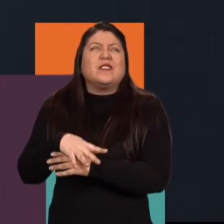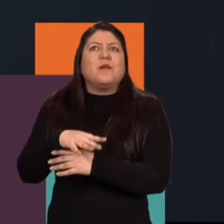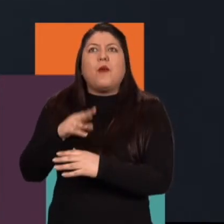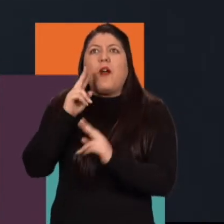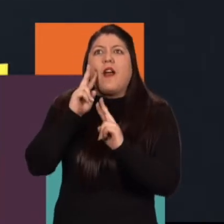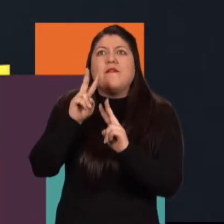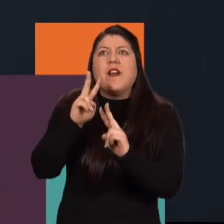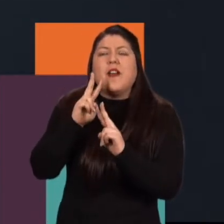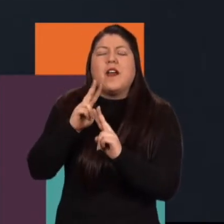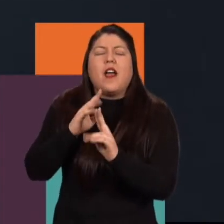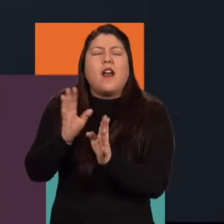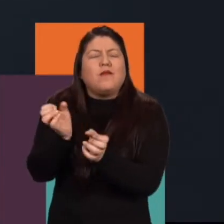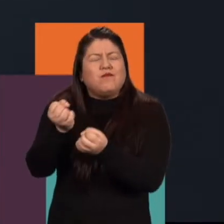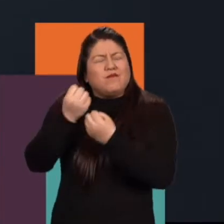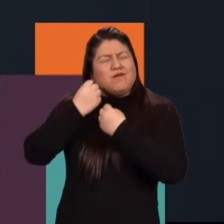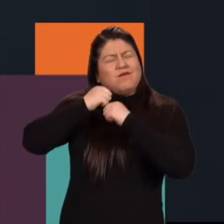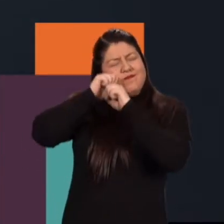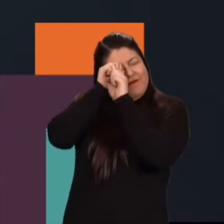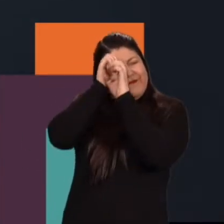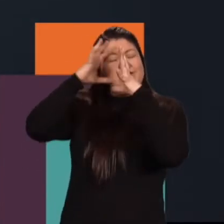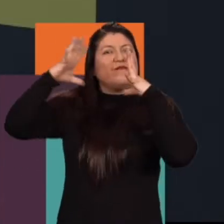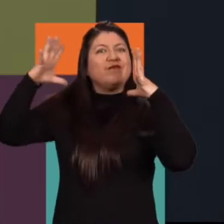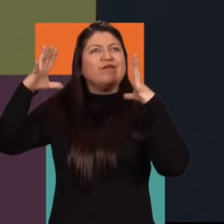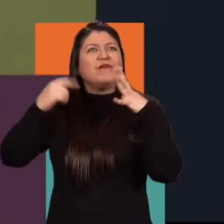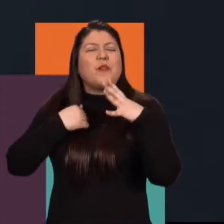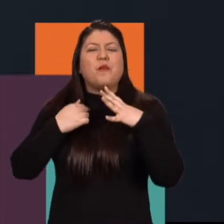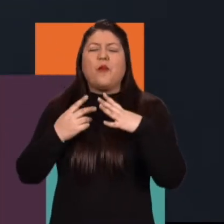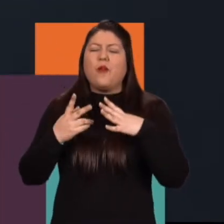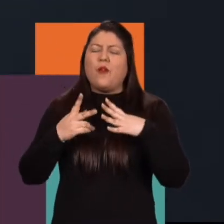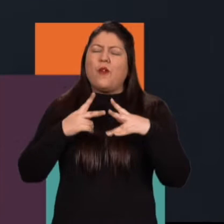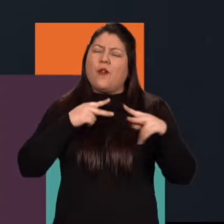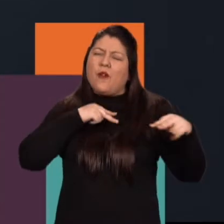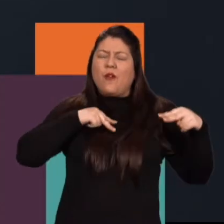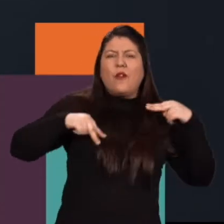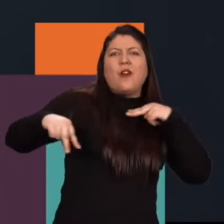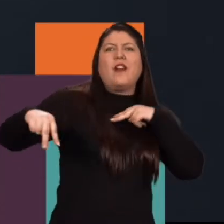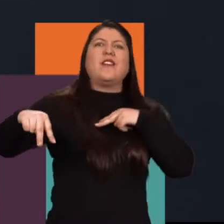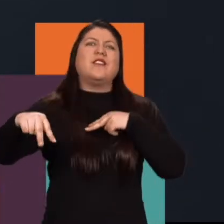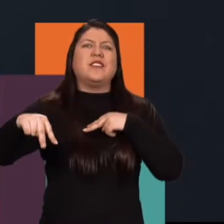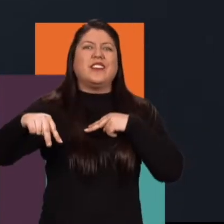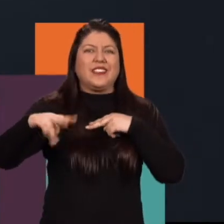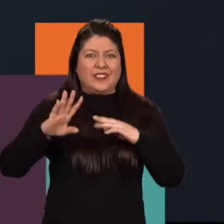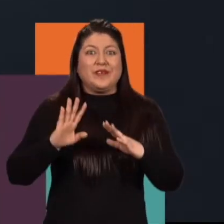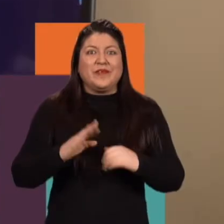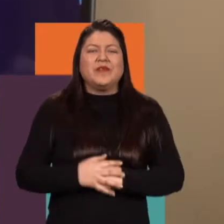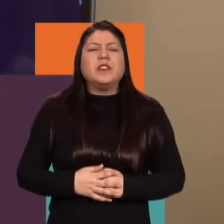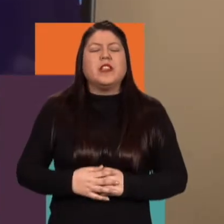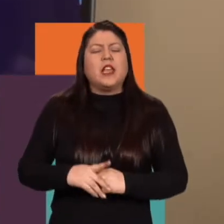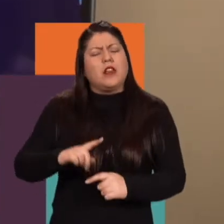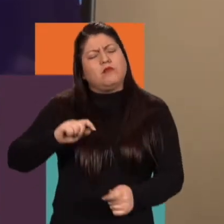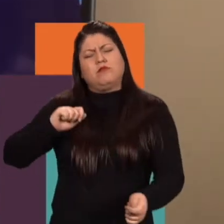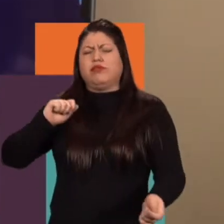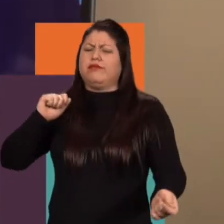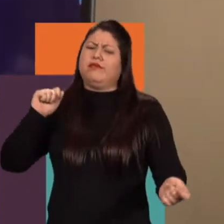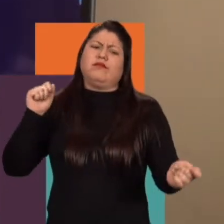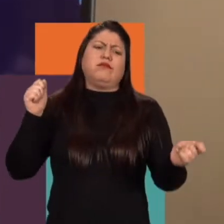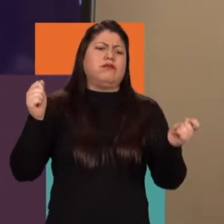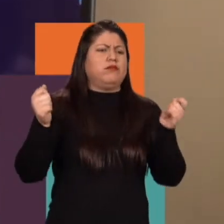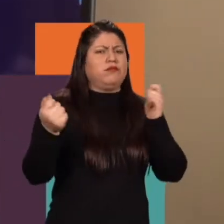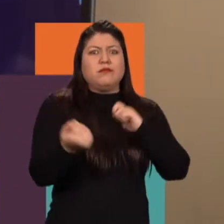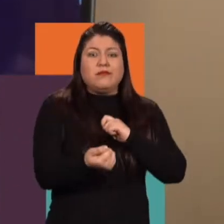de la cabeza, no sé, recuerdo, como en cuerpo ajeno, como todo este tipo de novelas. Y luego sufre una